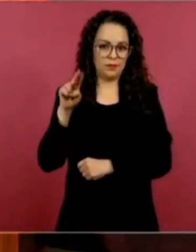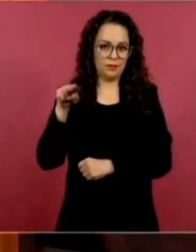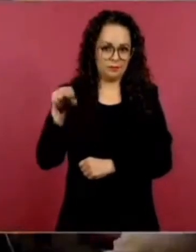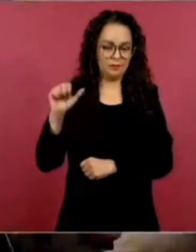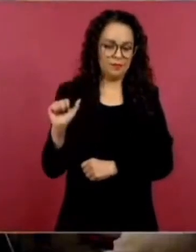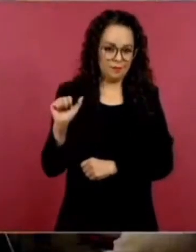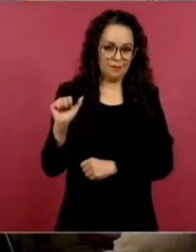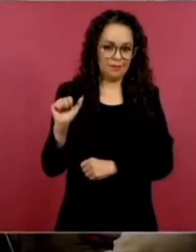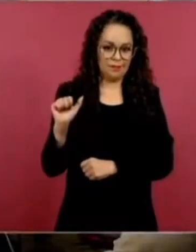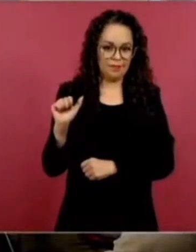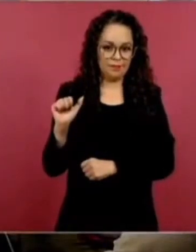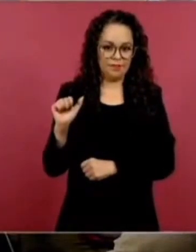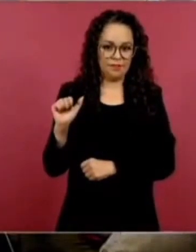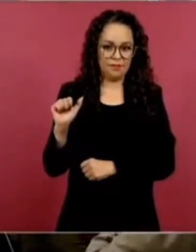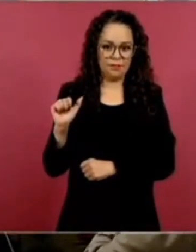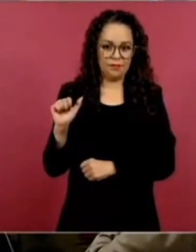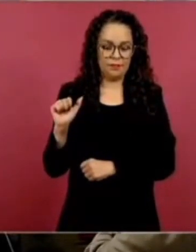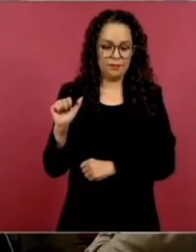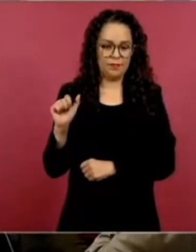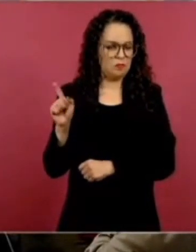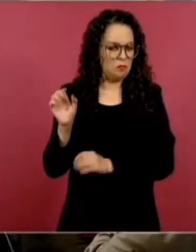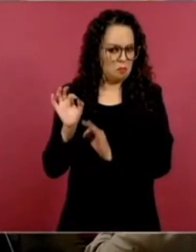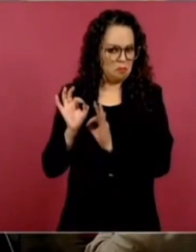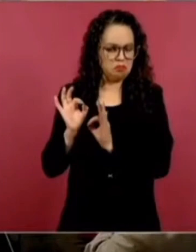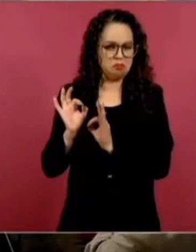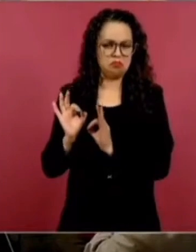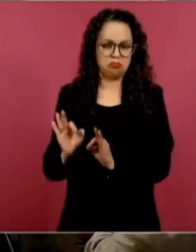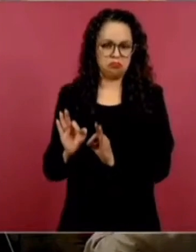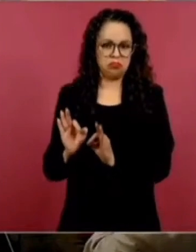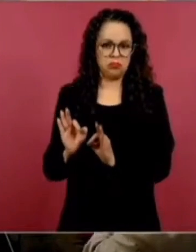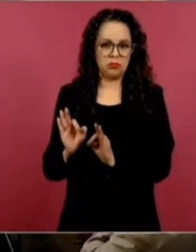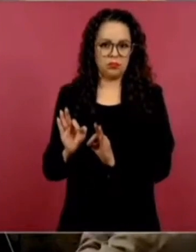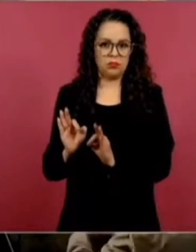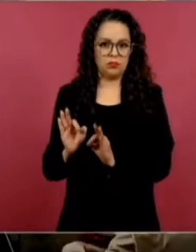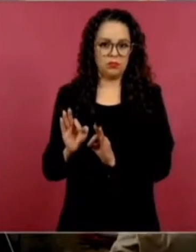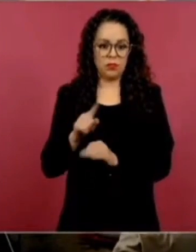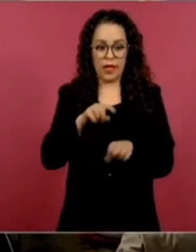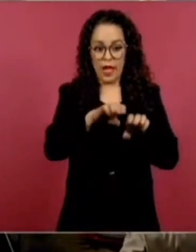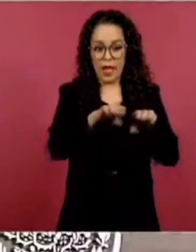El joven es el gerente del equipo.